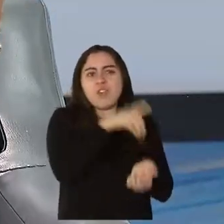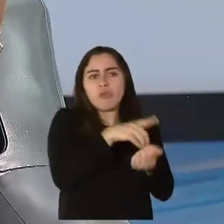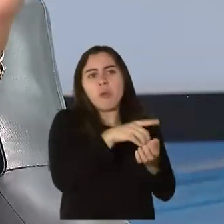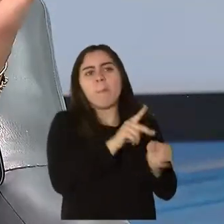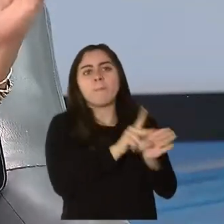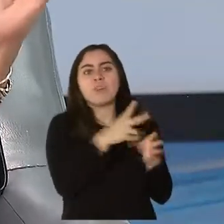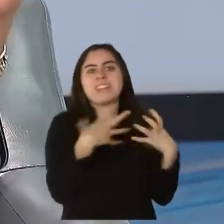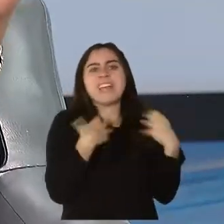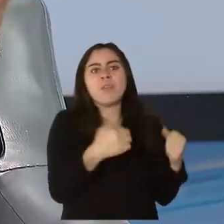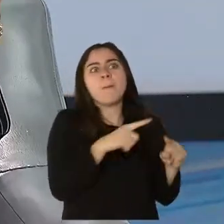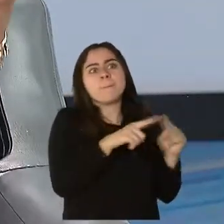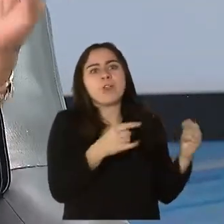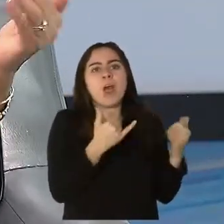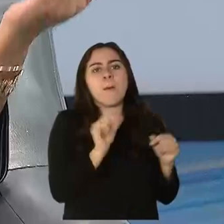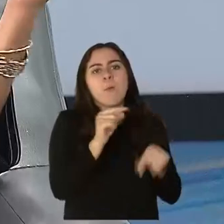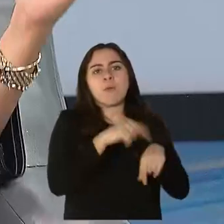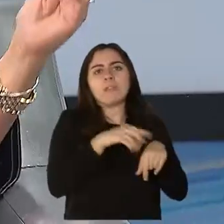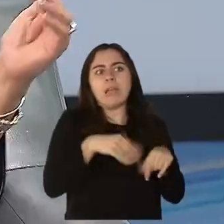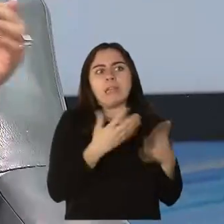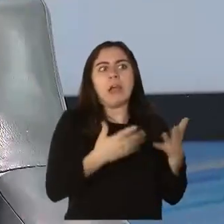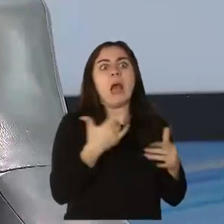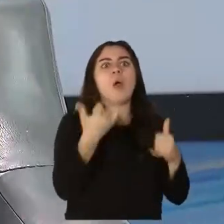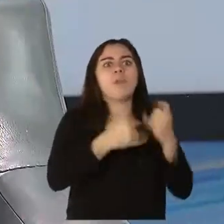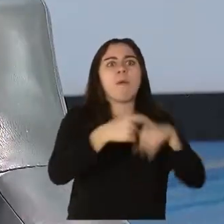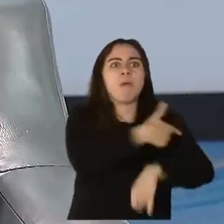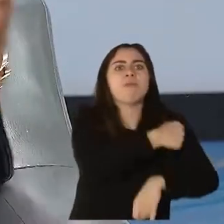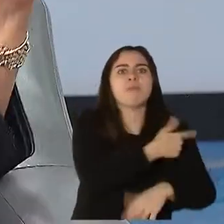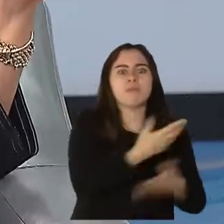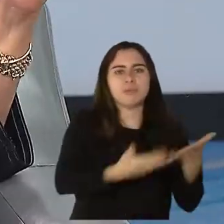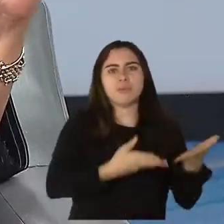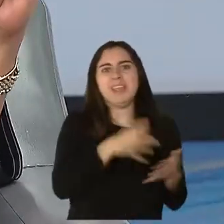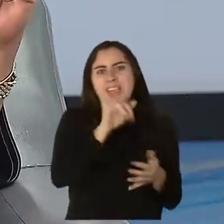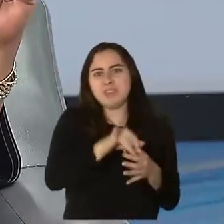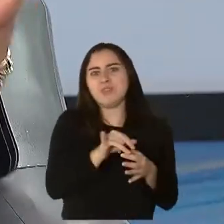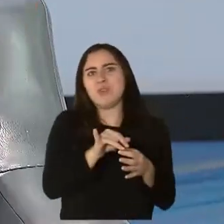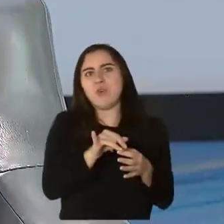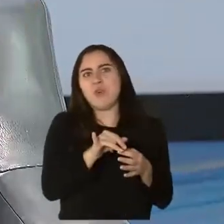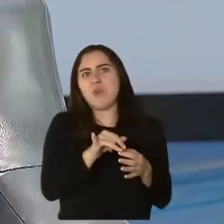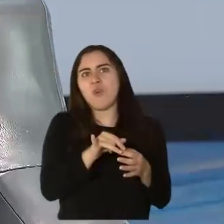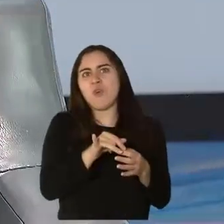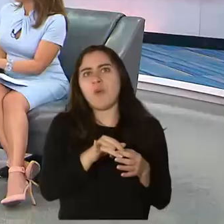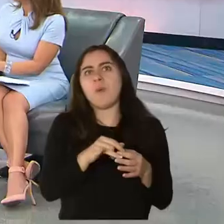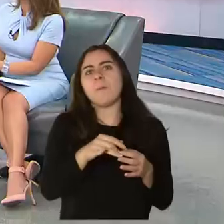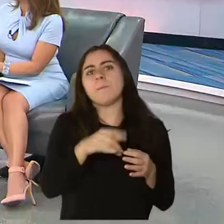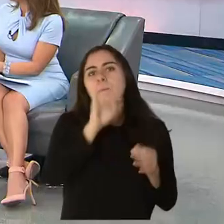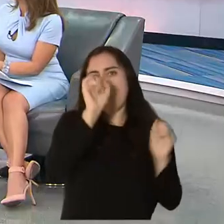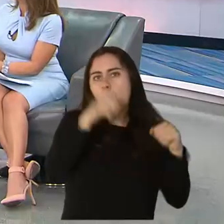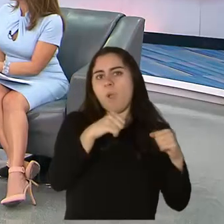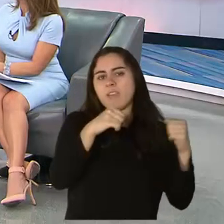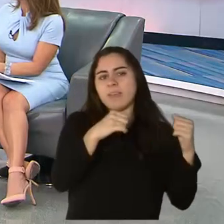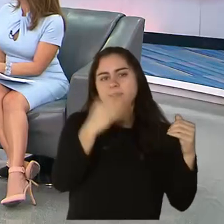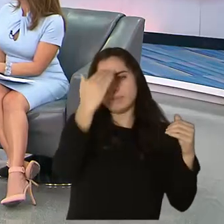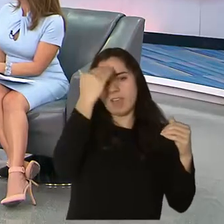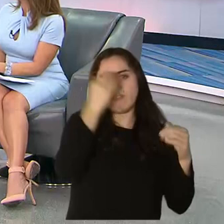plan siempre contempló que yo puedo tener convergencia, un overlapping